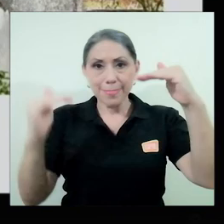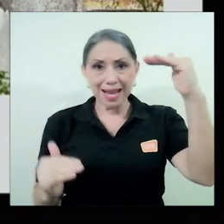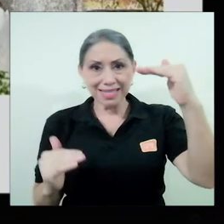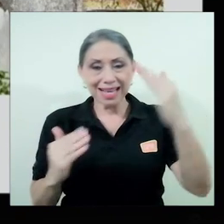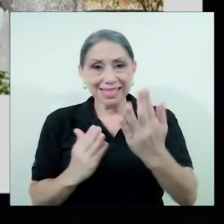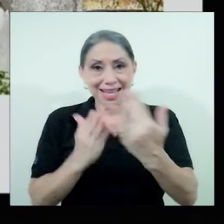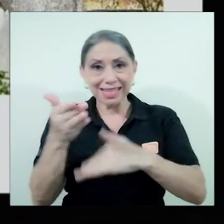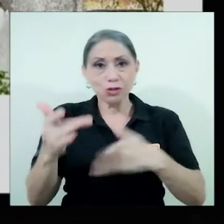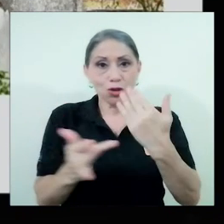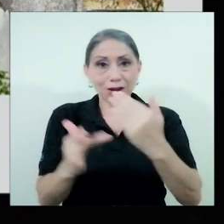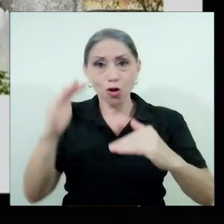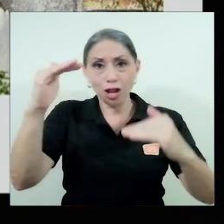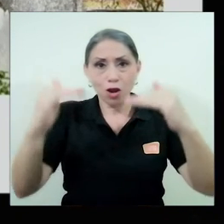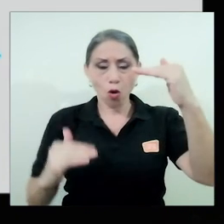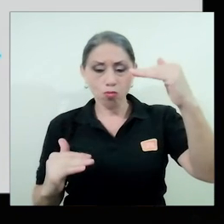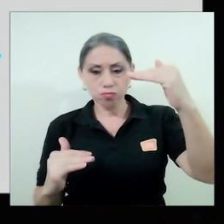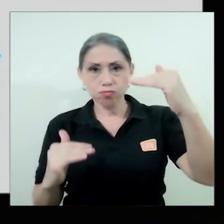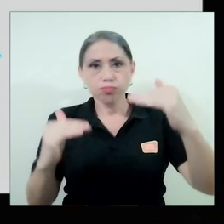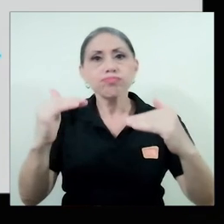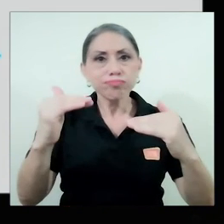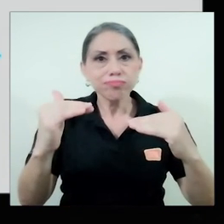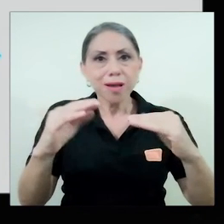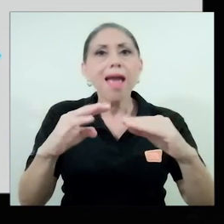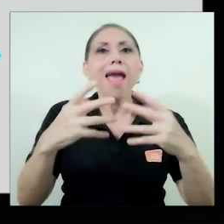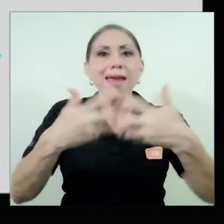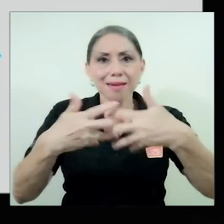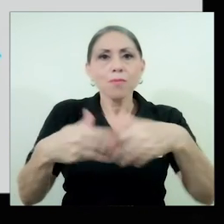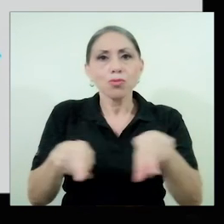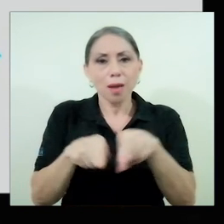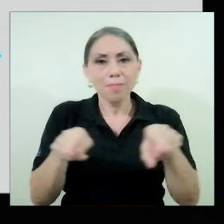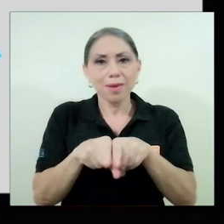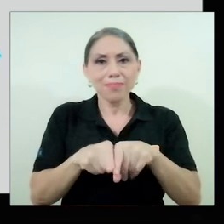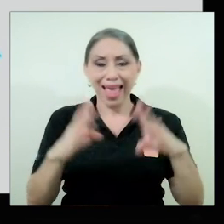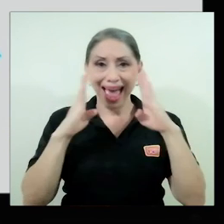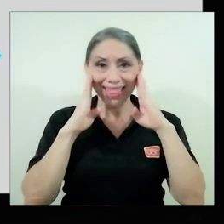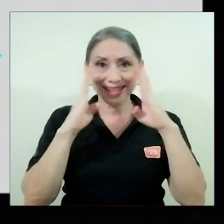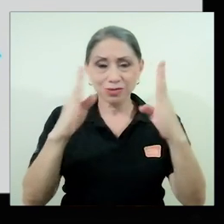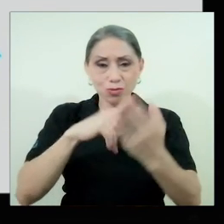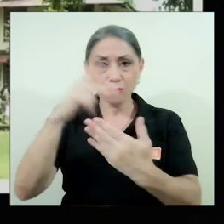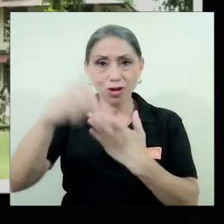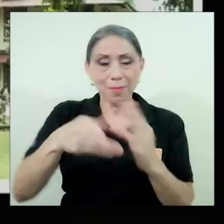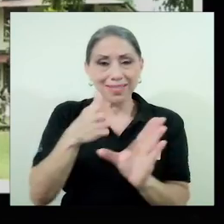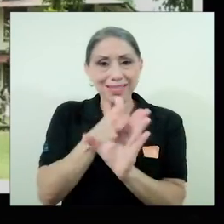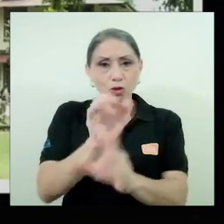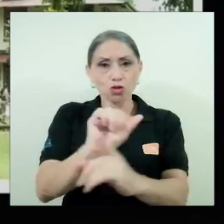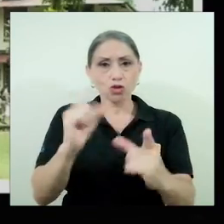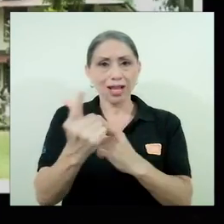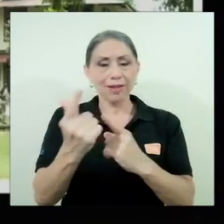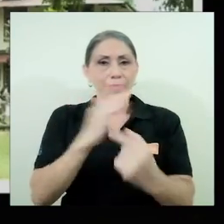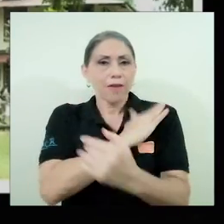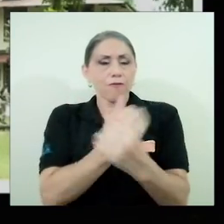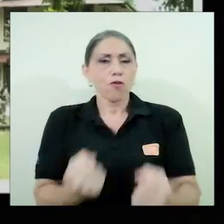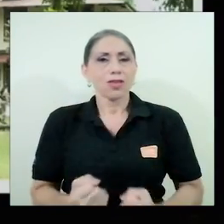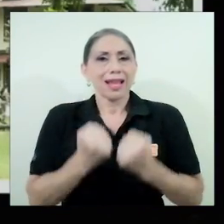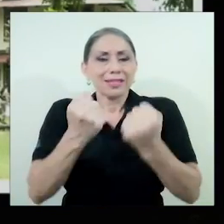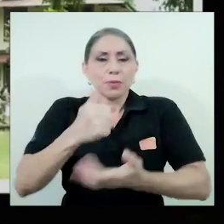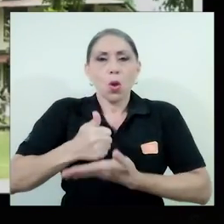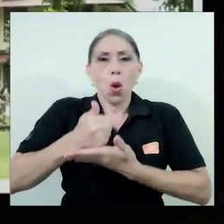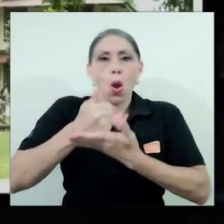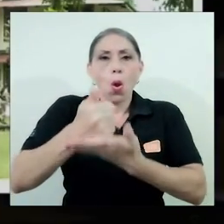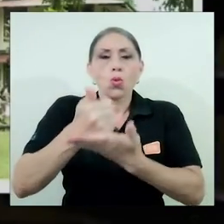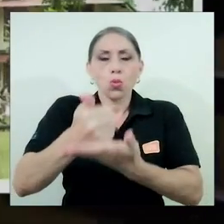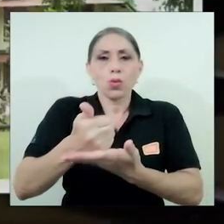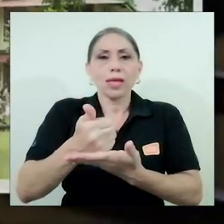tecnológico y de equipo, la creación de programas de atención psicosocial y el fortalecimiento de las becas